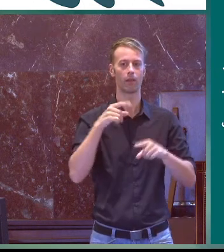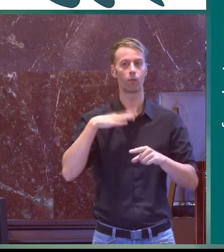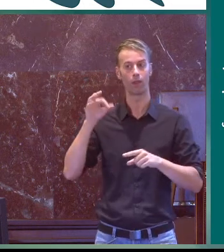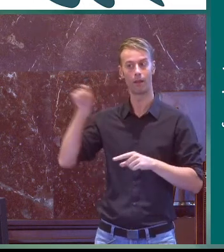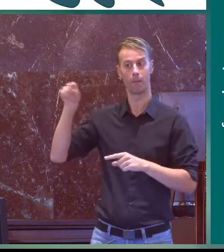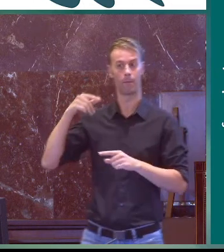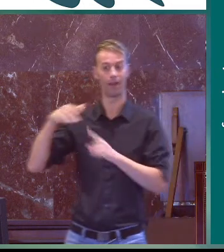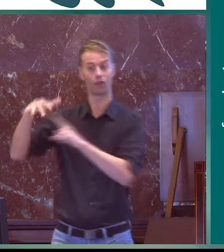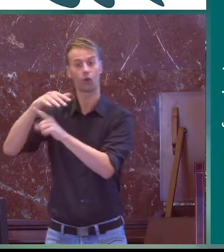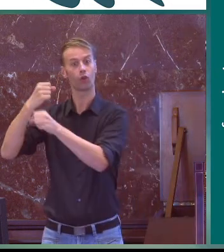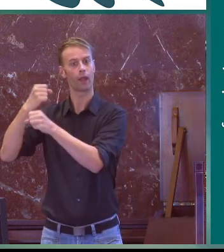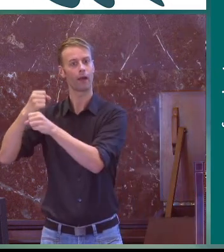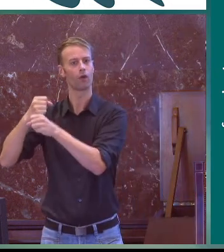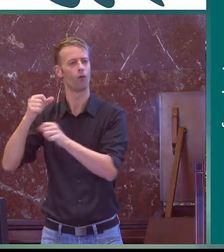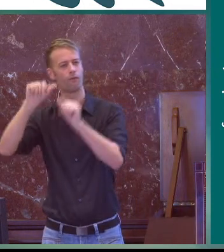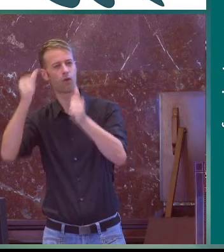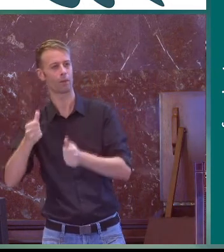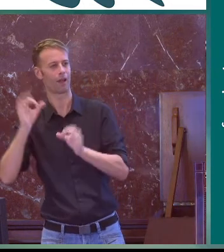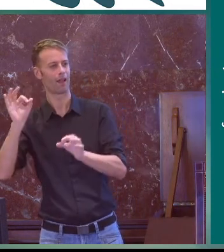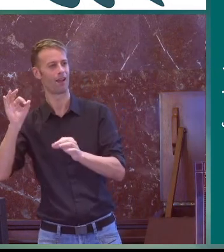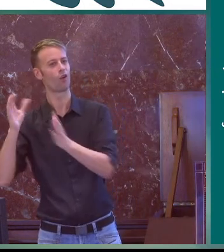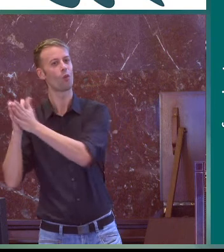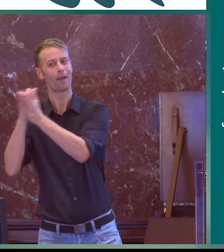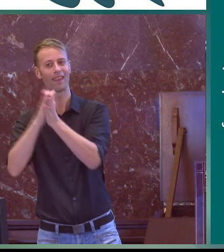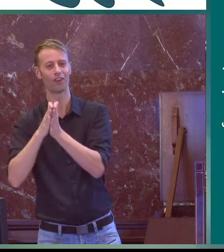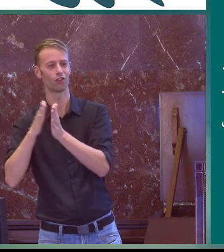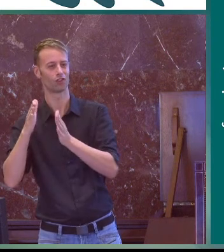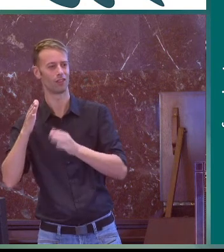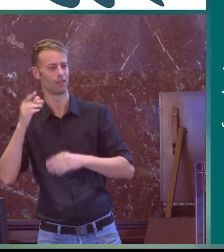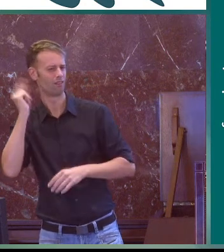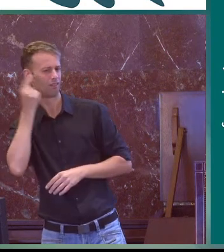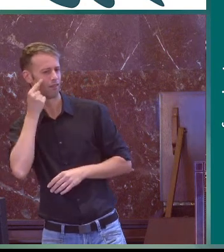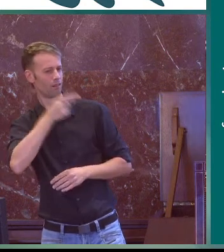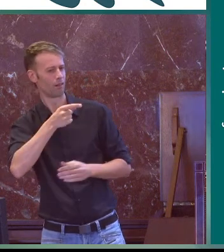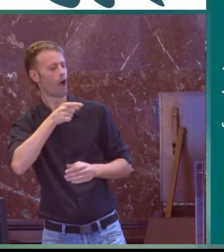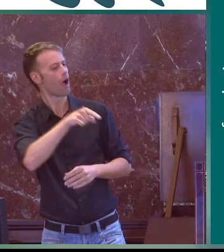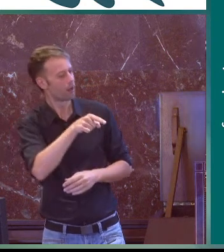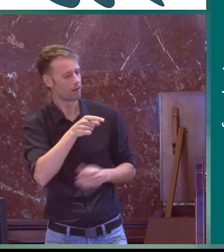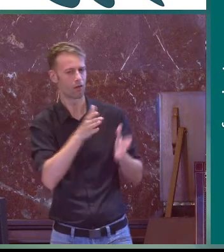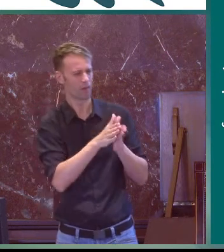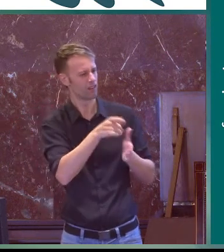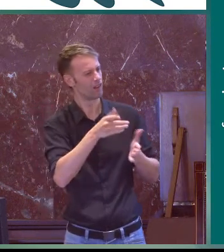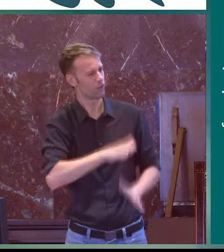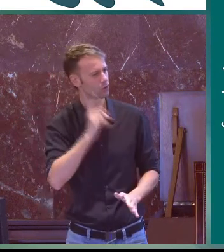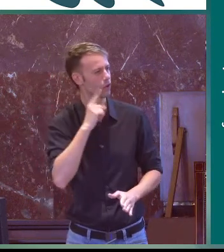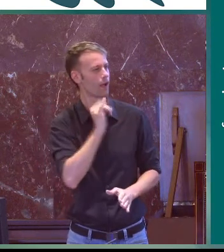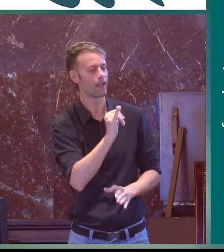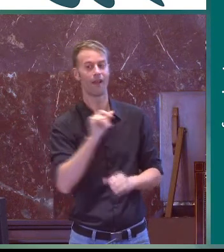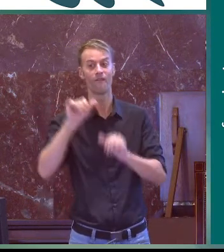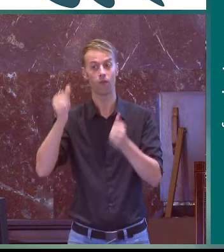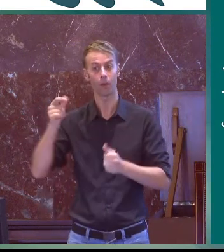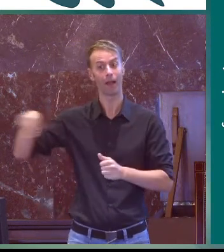cada uno de los padres el padre y la madre en la forma que tenga de relación en el trabajo que se entreguen diferentes